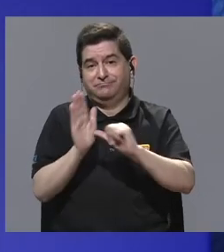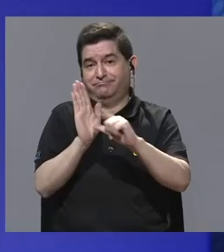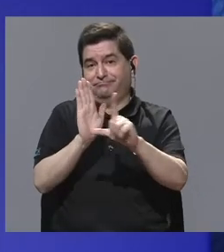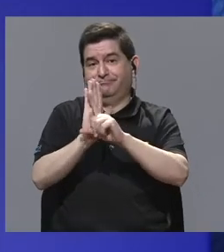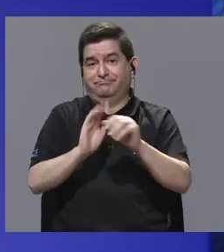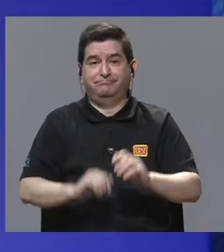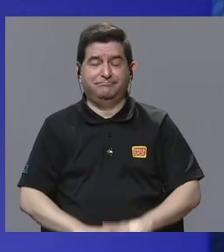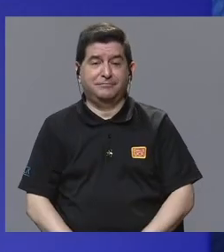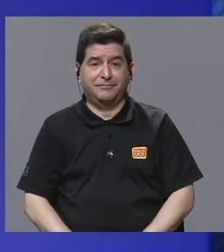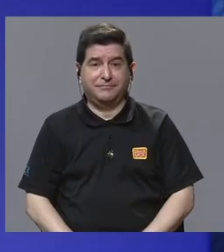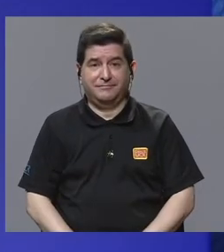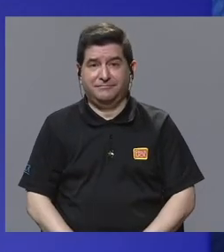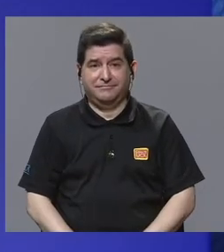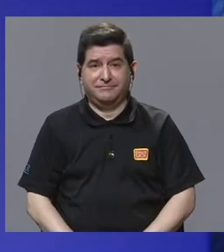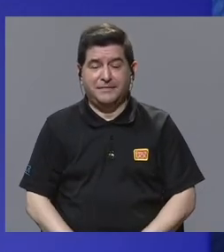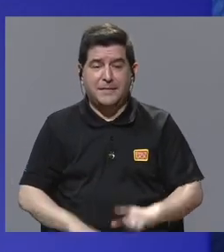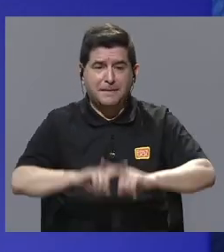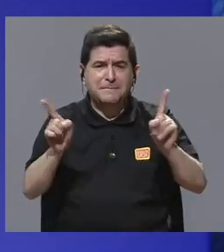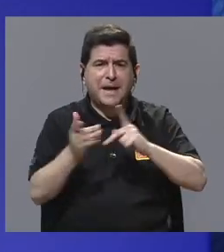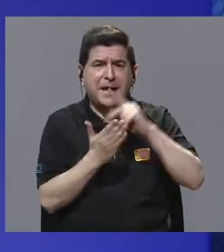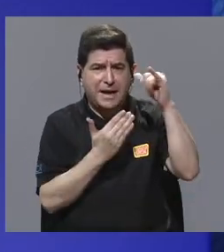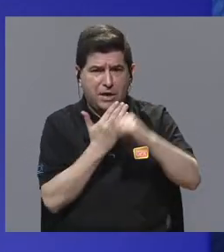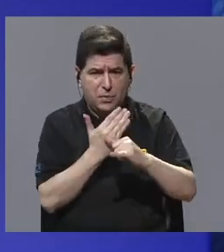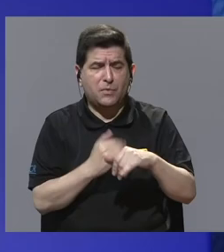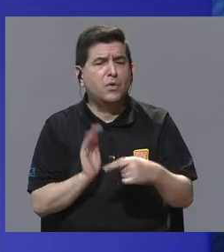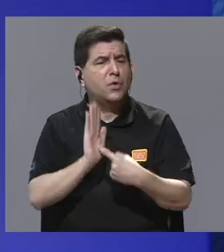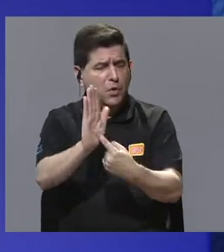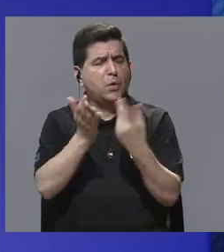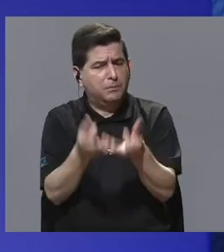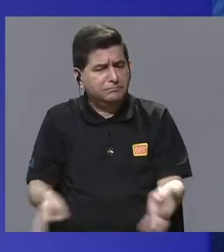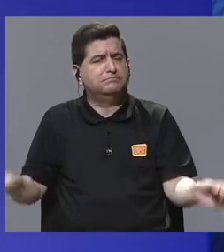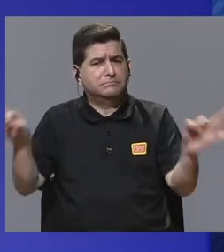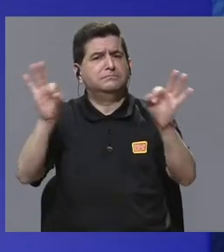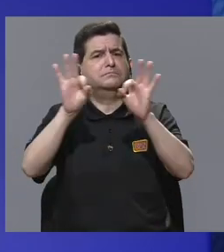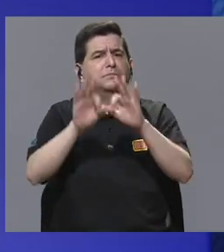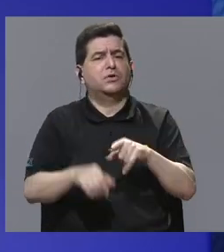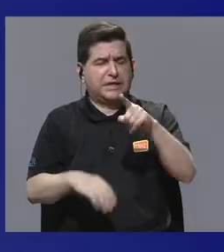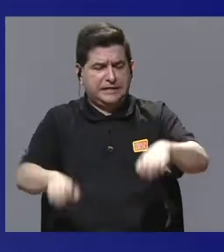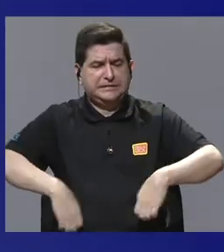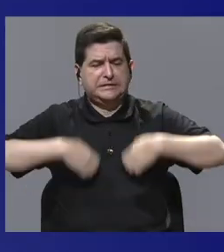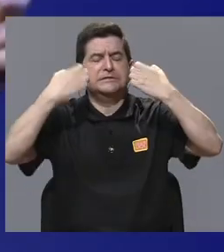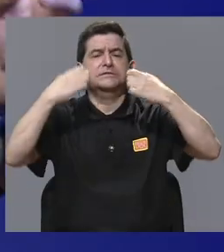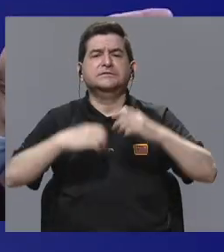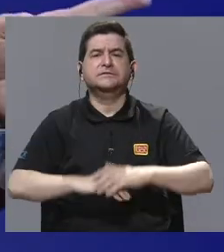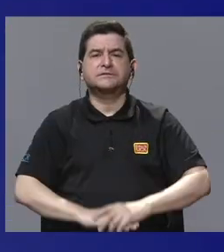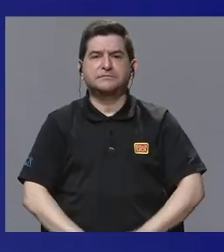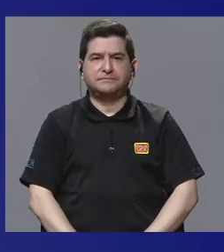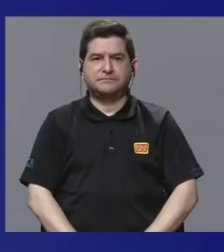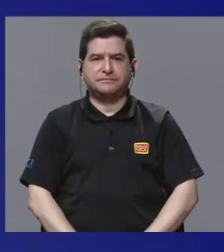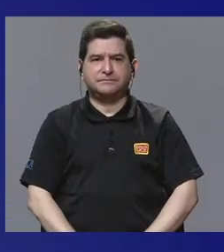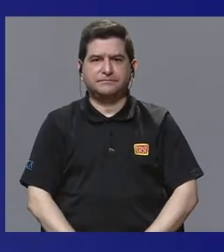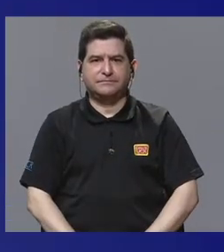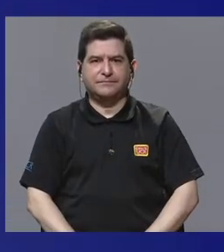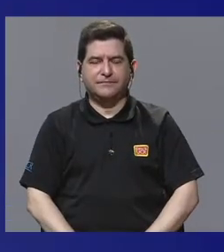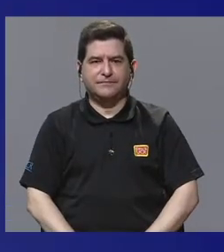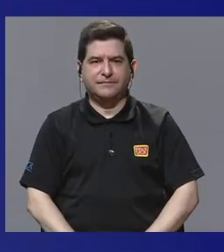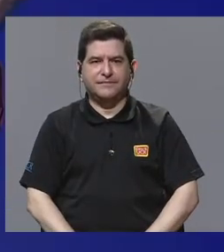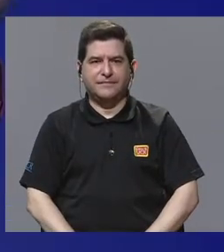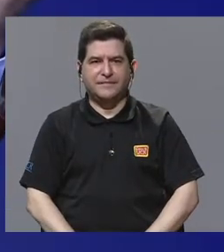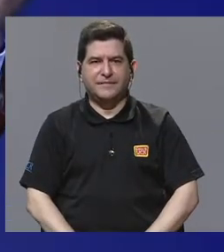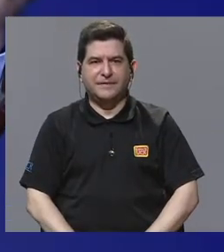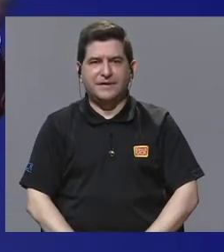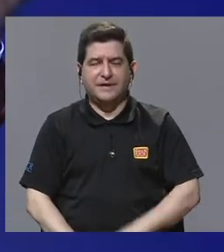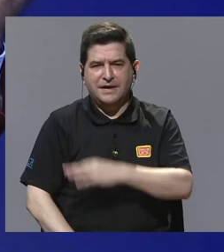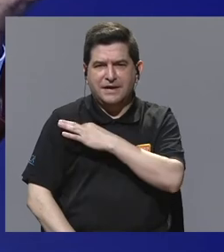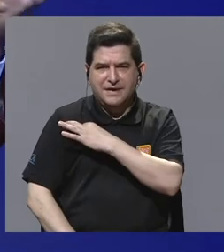proyectos como este demuestran la importancia de que eso exista. Los invitados, invitadas, las